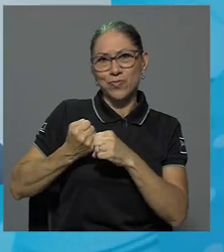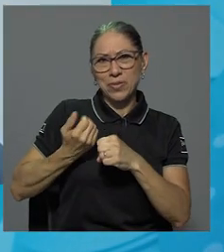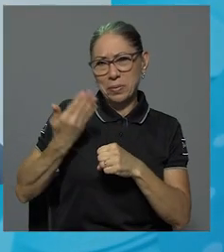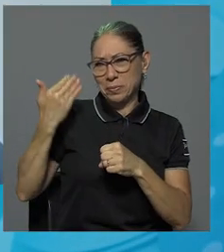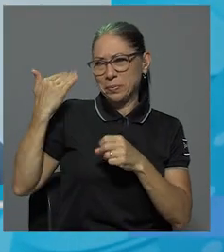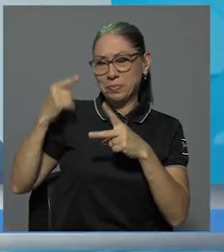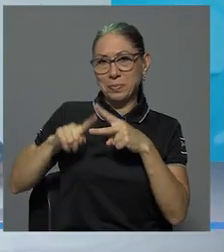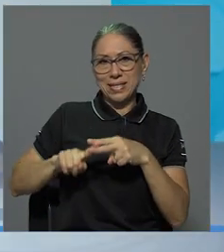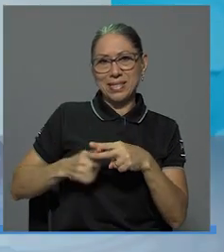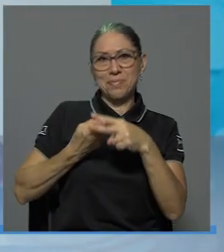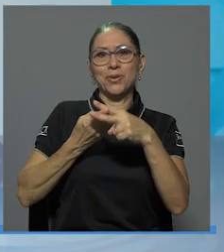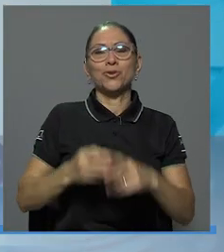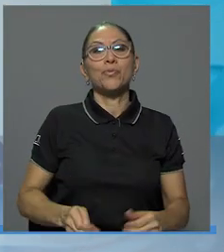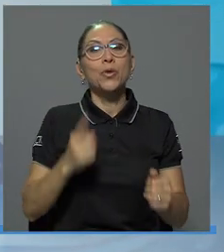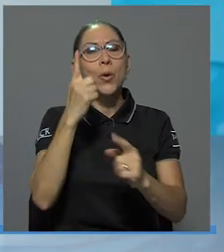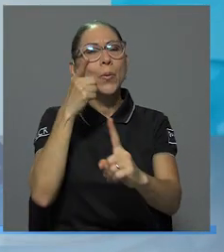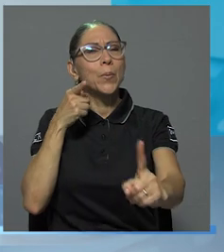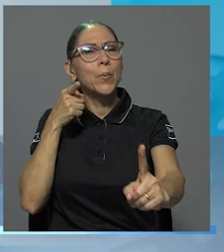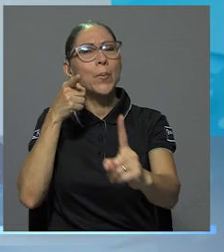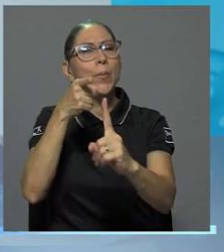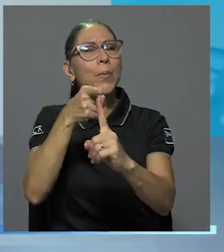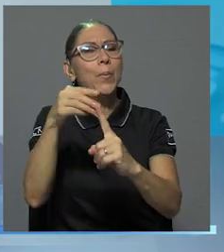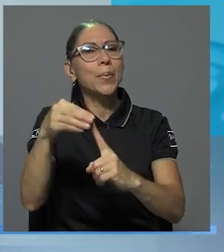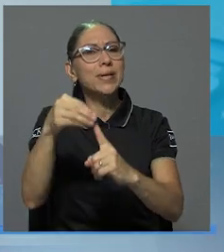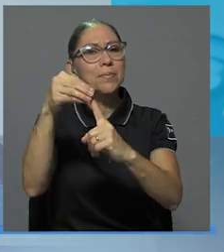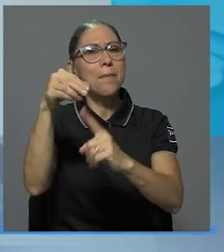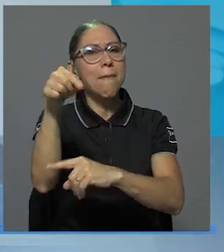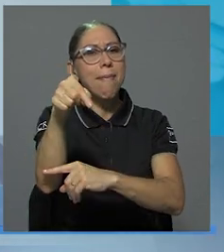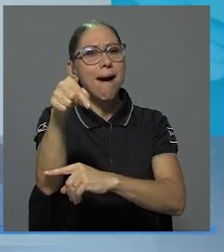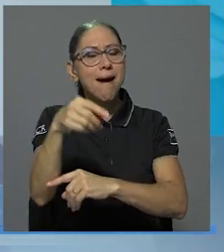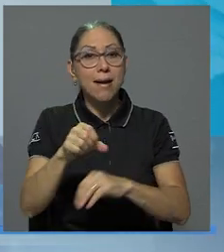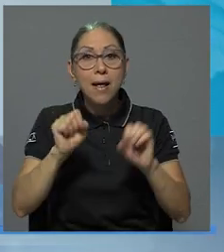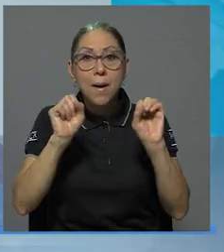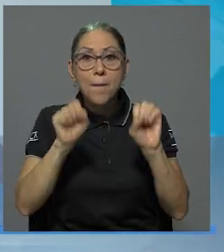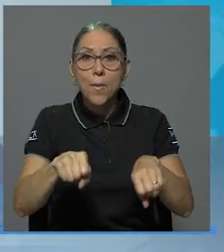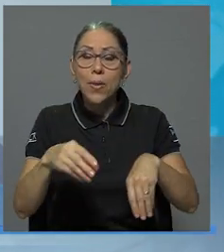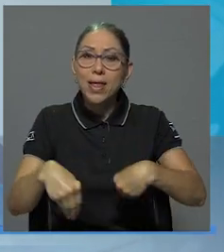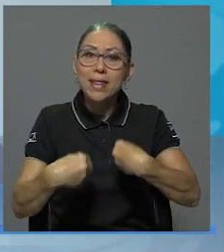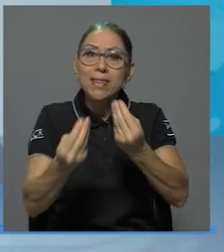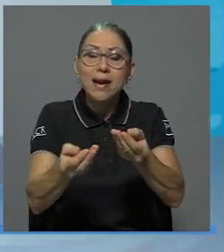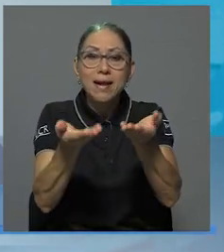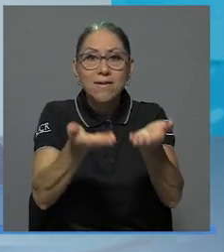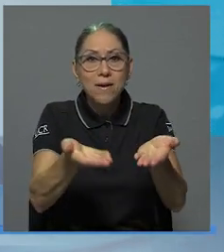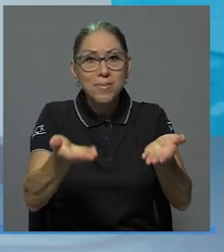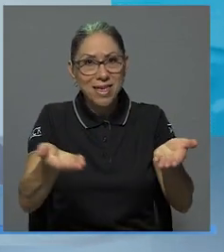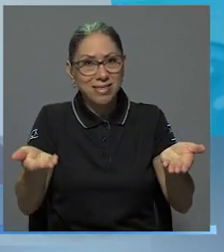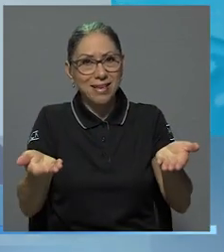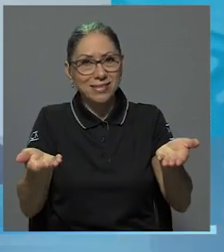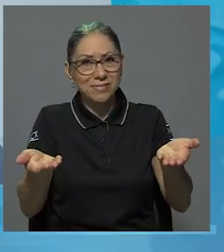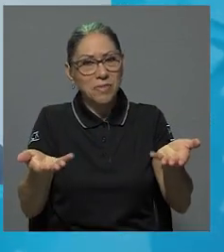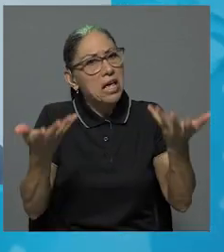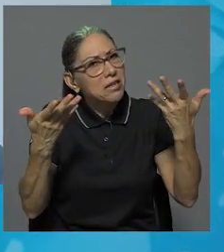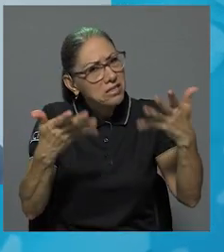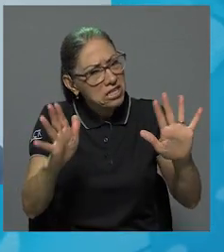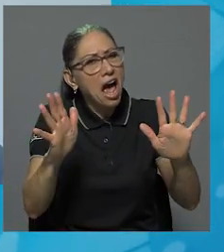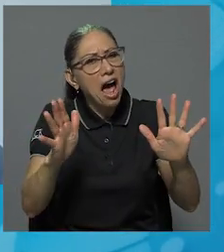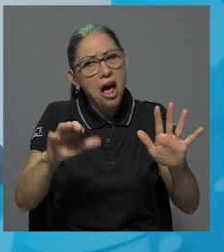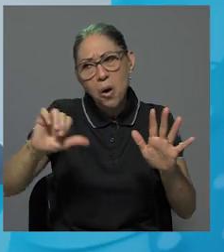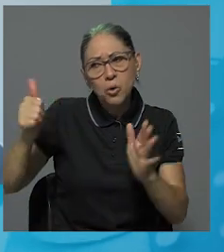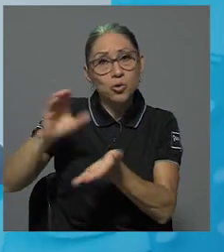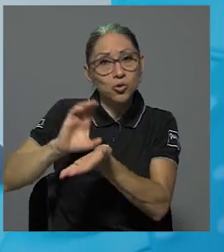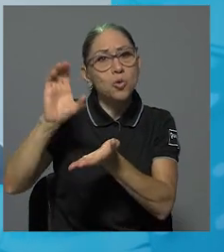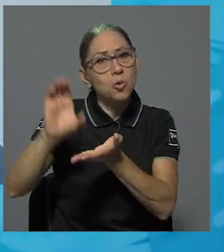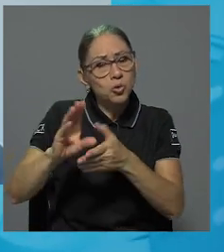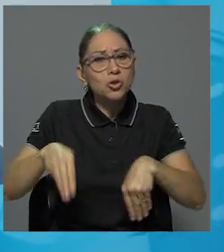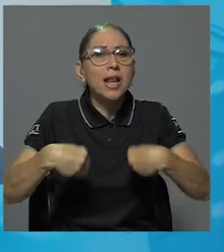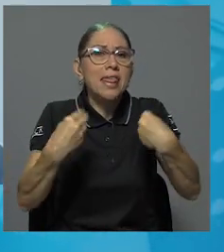nació con la finalidad principal de poder ofrecer herramientas, aparte de las que ya el PIAM ofrece con otros cursos